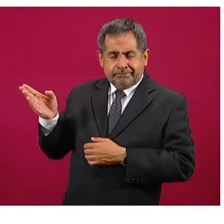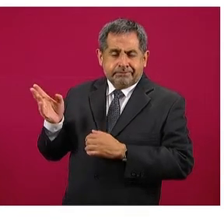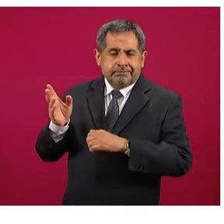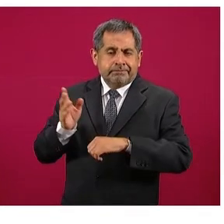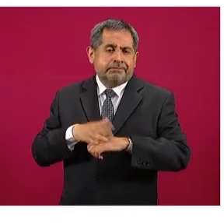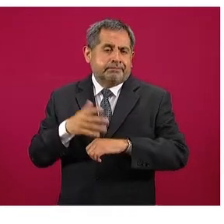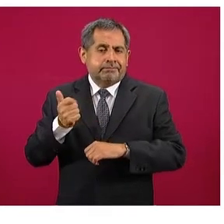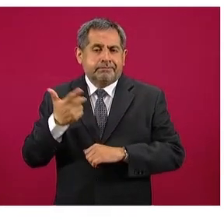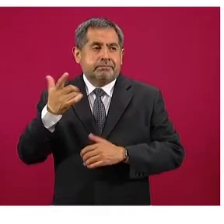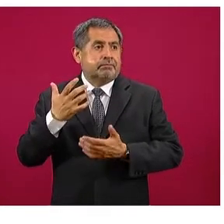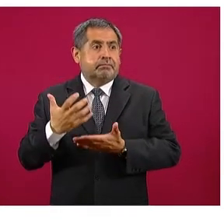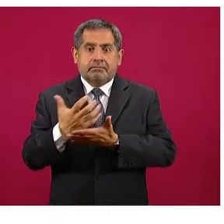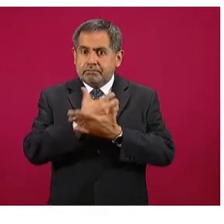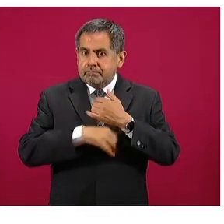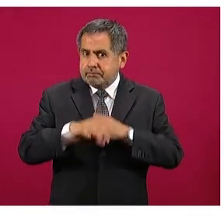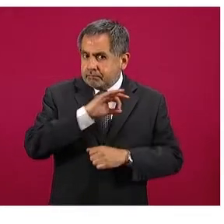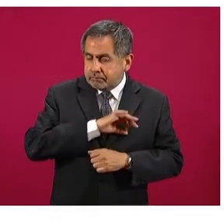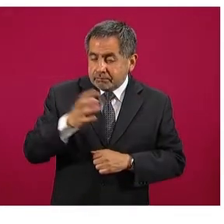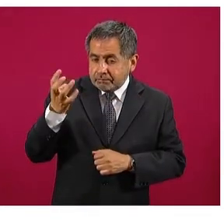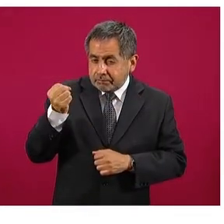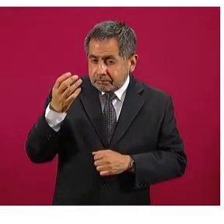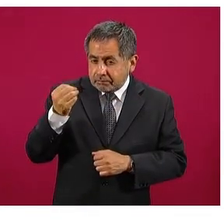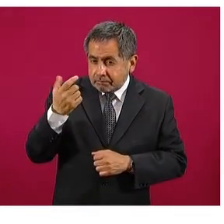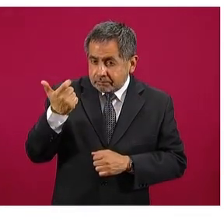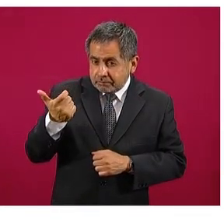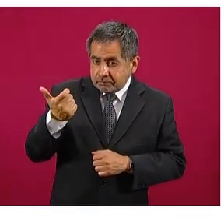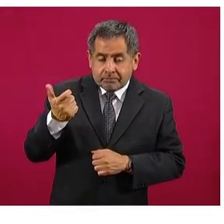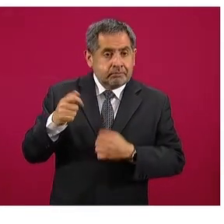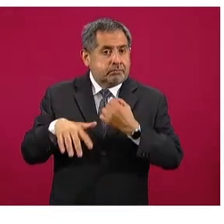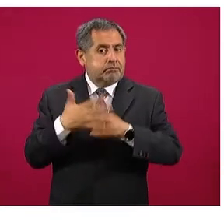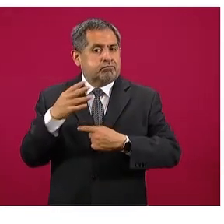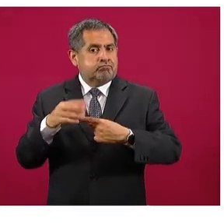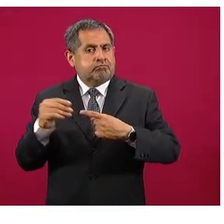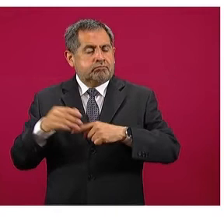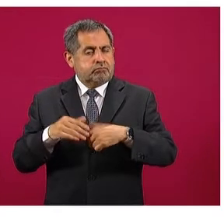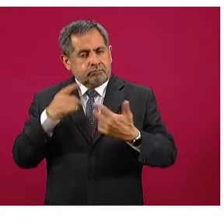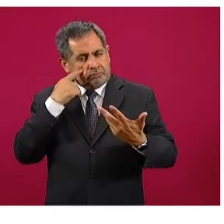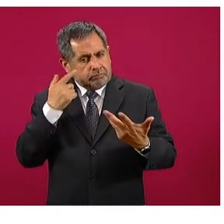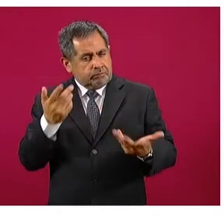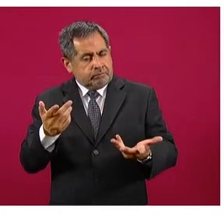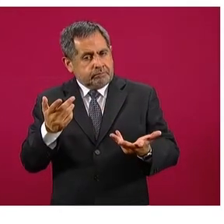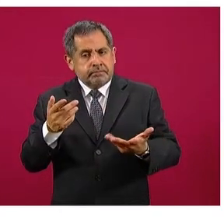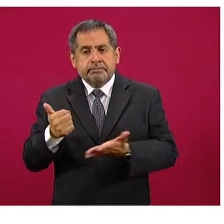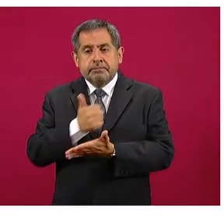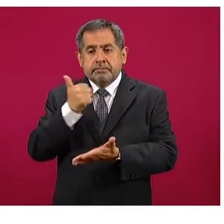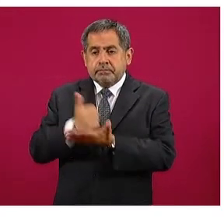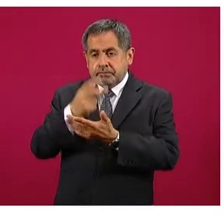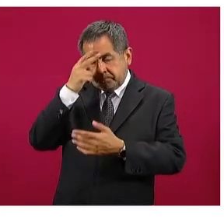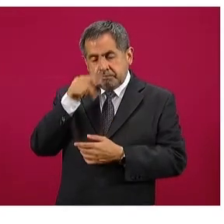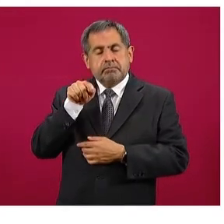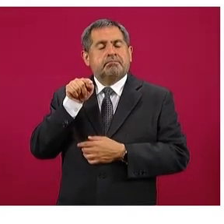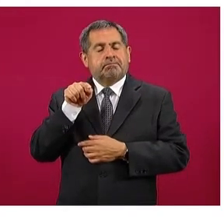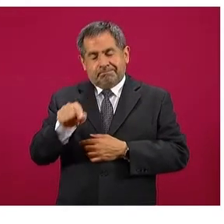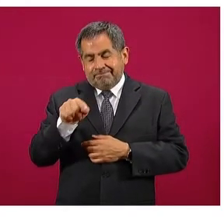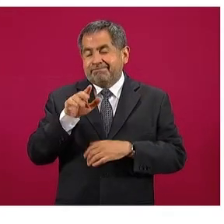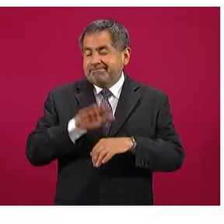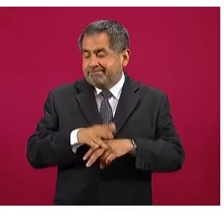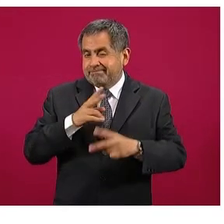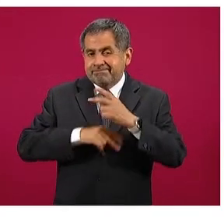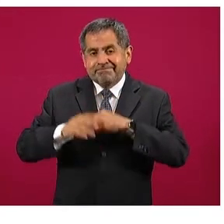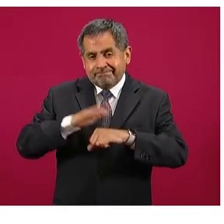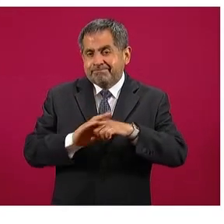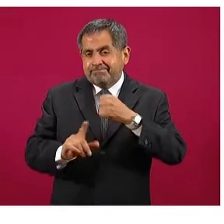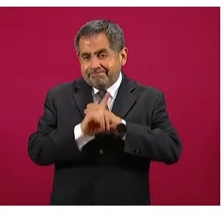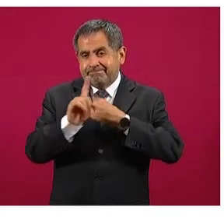kilo, un margen de nueve pesos con 14 centavos. Pueden ver ustedes que en la Ciudad de México hemos tenido el